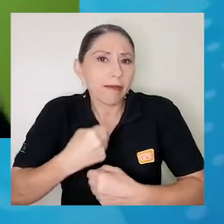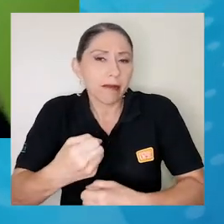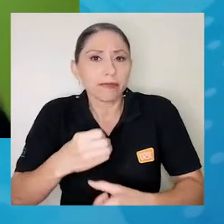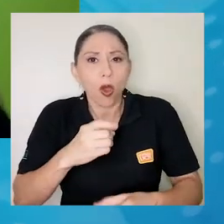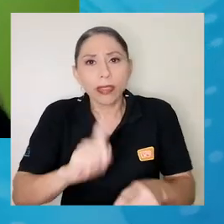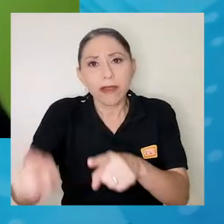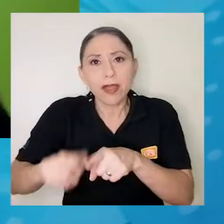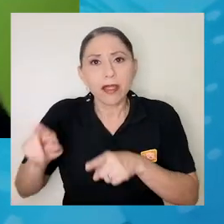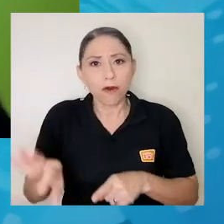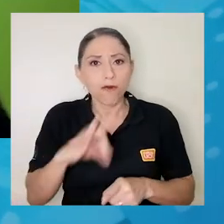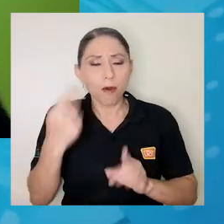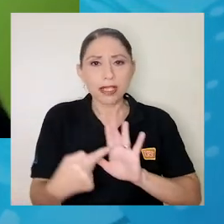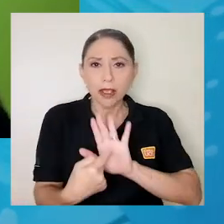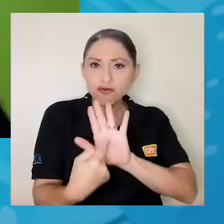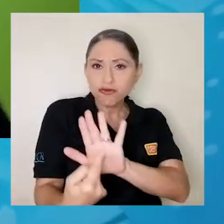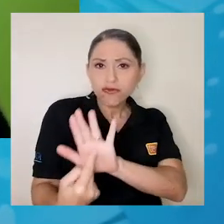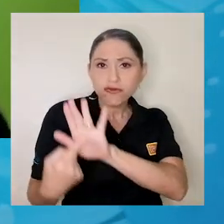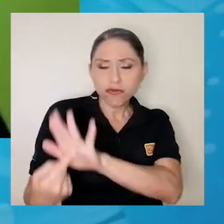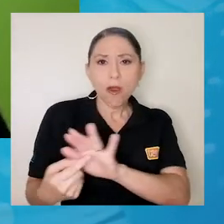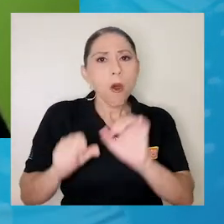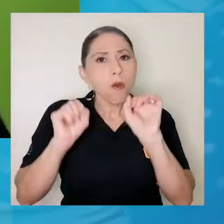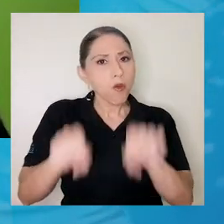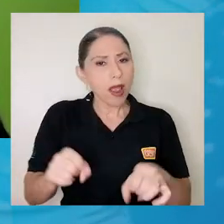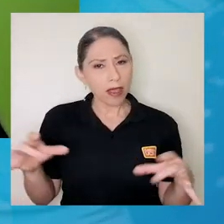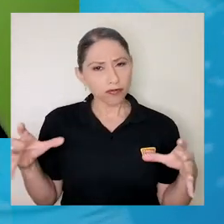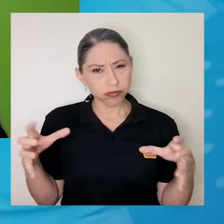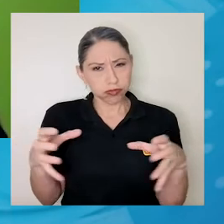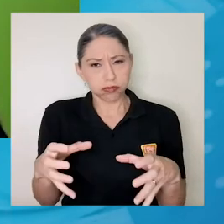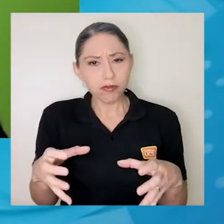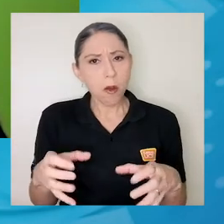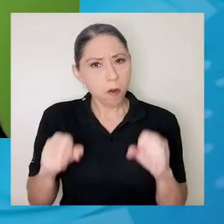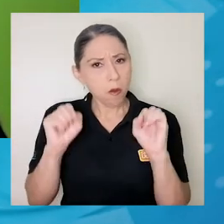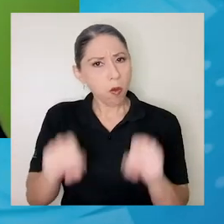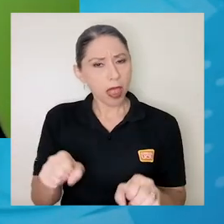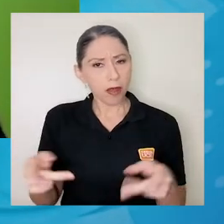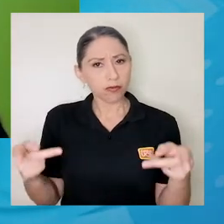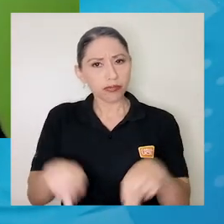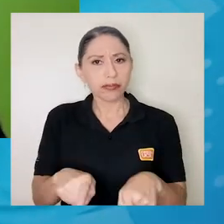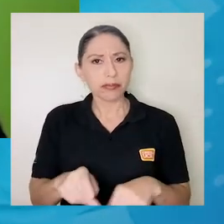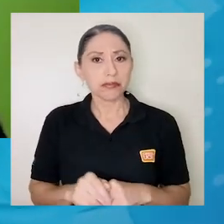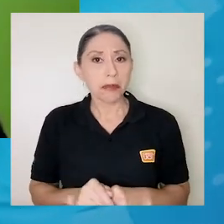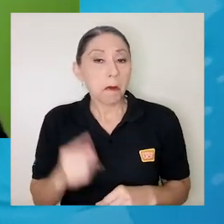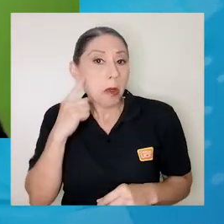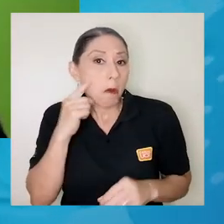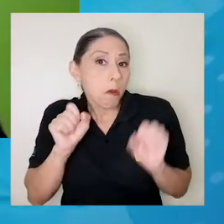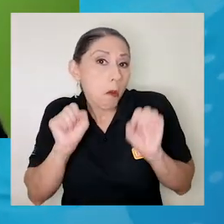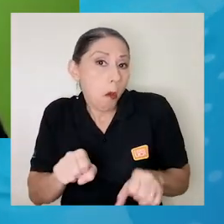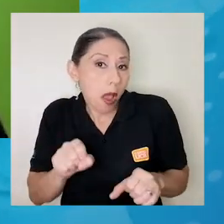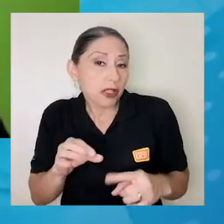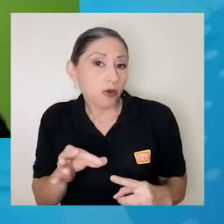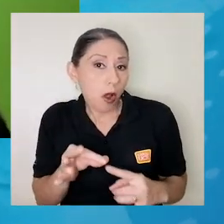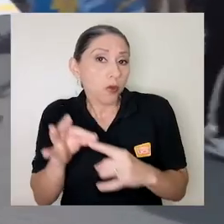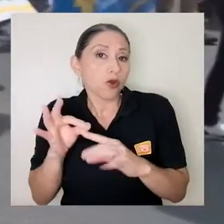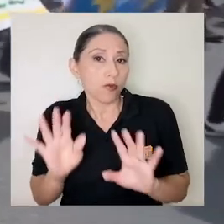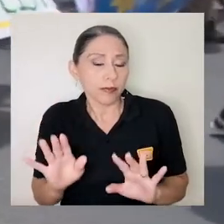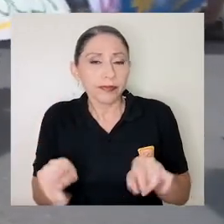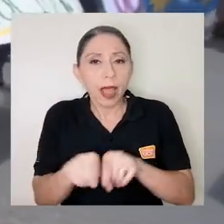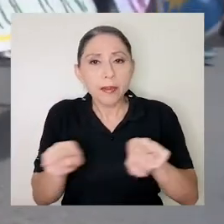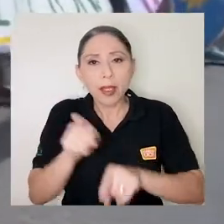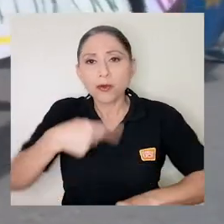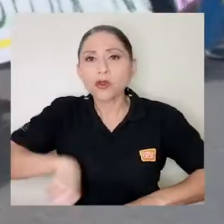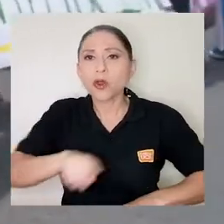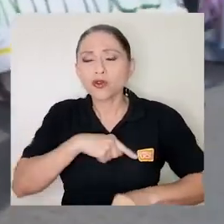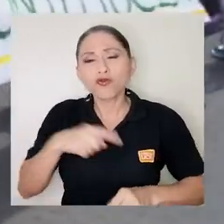formas, pueda existir un músculo y esto se pueda dar, ¿verdad? No descartamos esa opción porque además